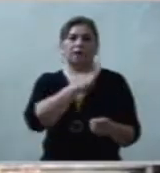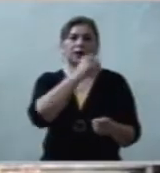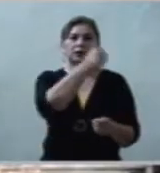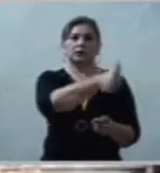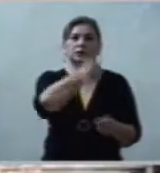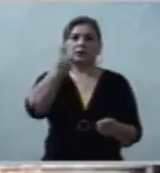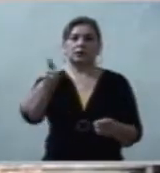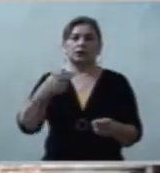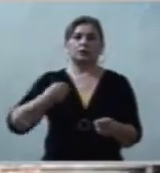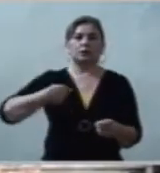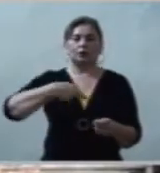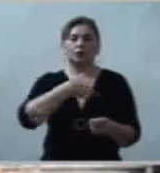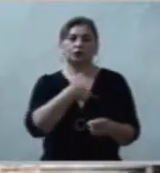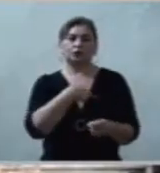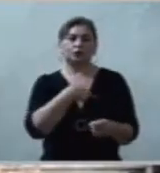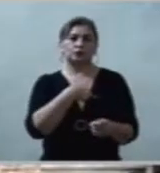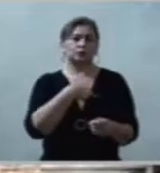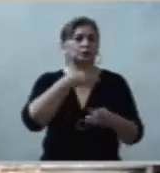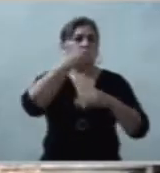y mi fe.